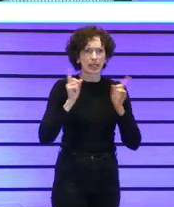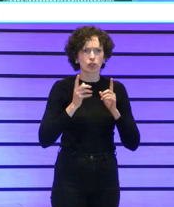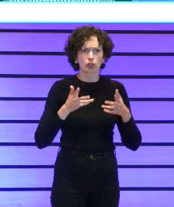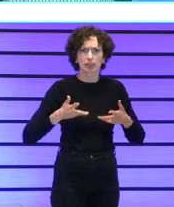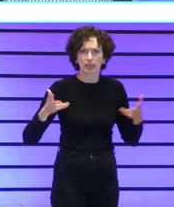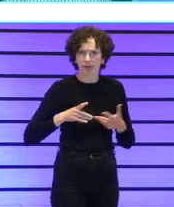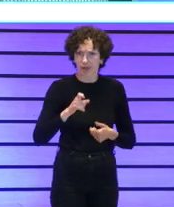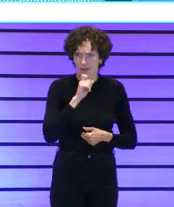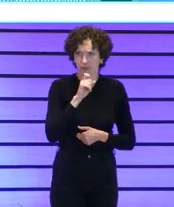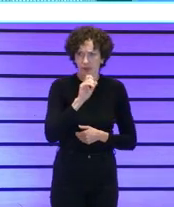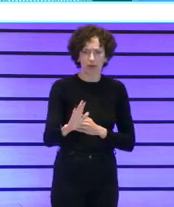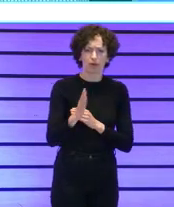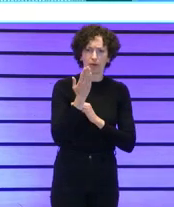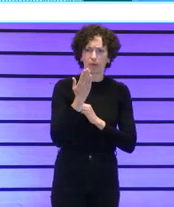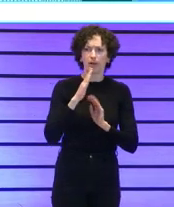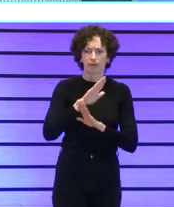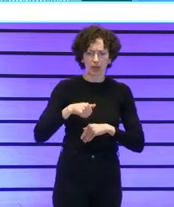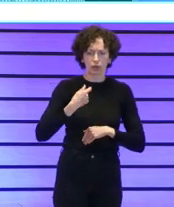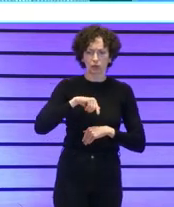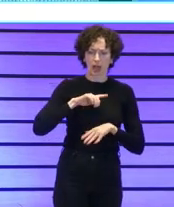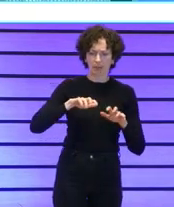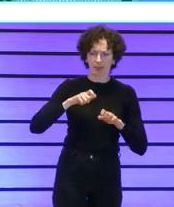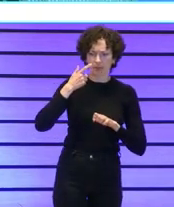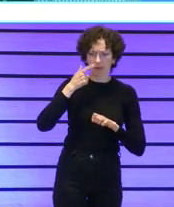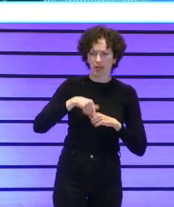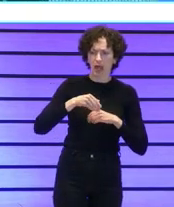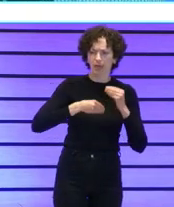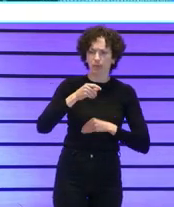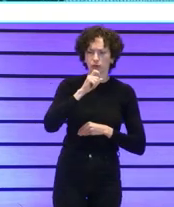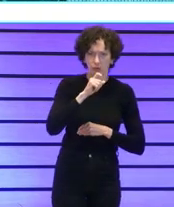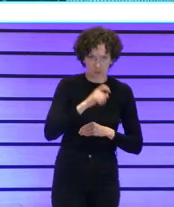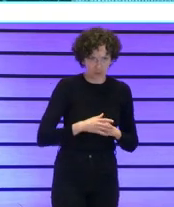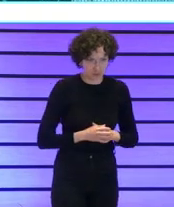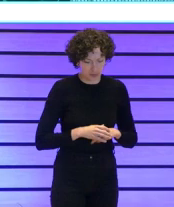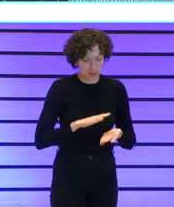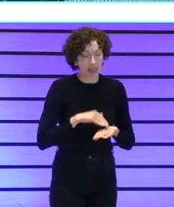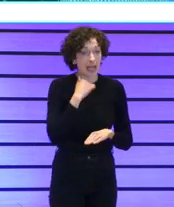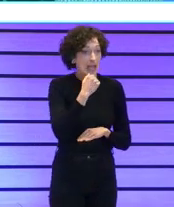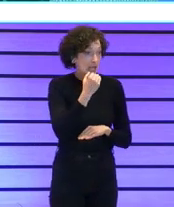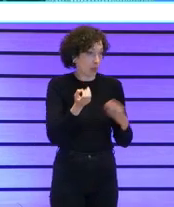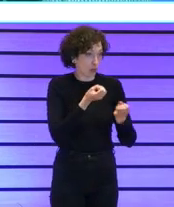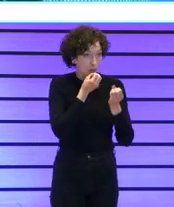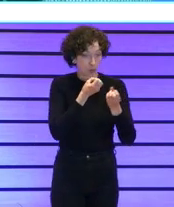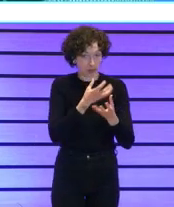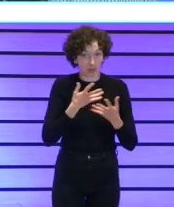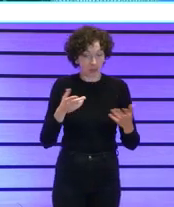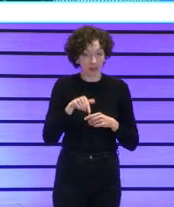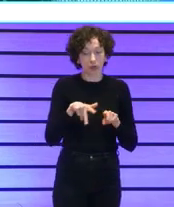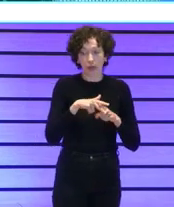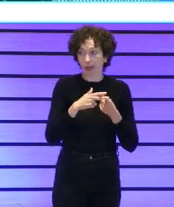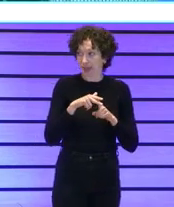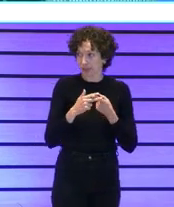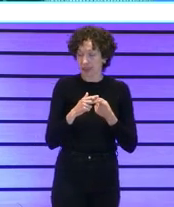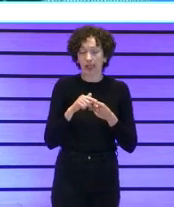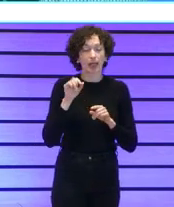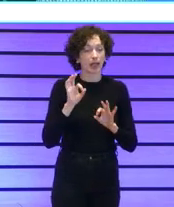y que nos han generado también un aprendizaje de cómo poner esto en marcha simplemente por daros algunas pinceladas es una herramienta en la que